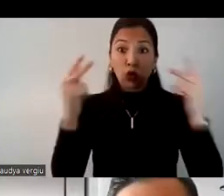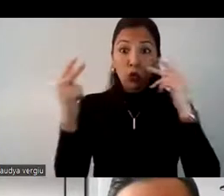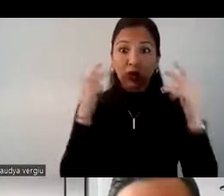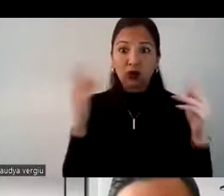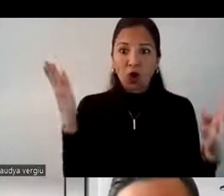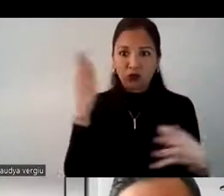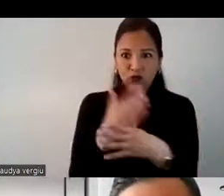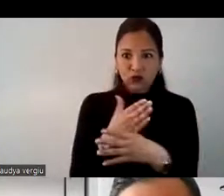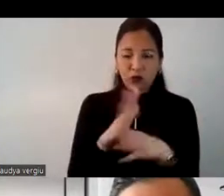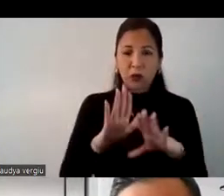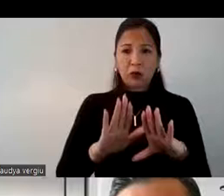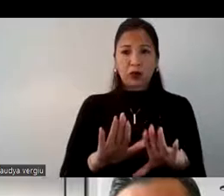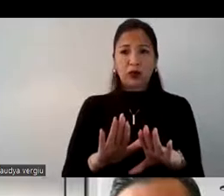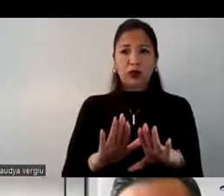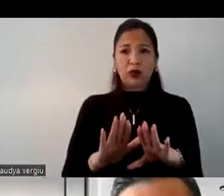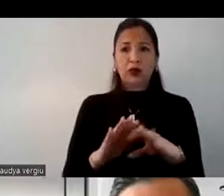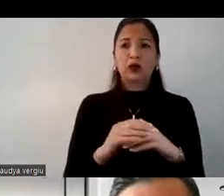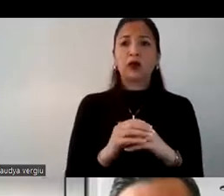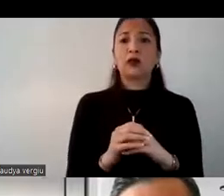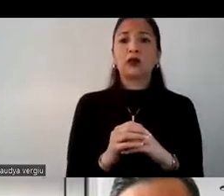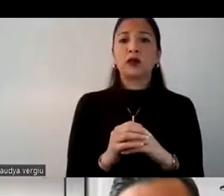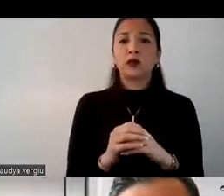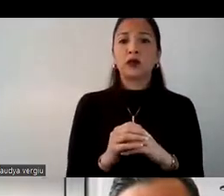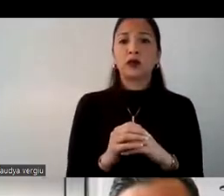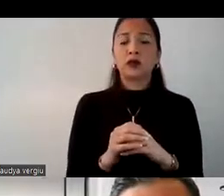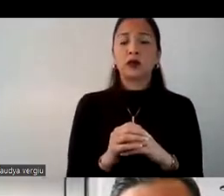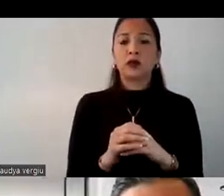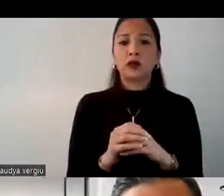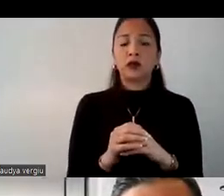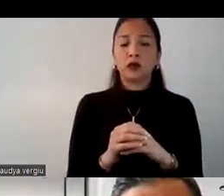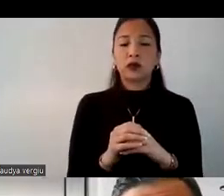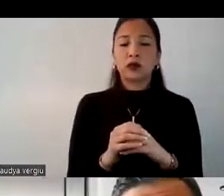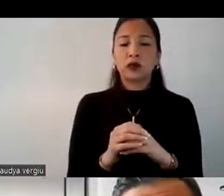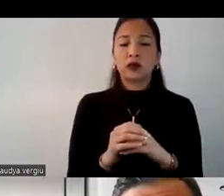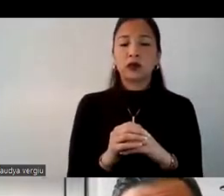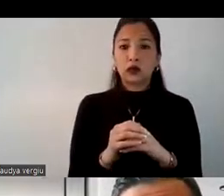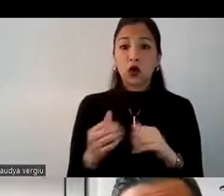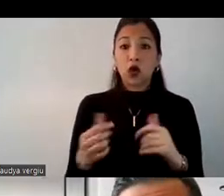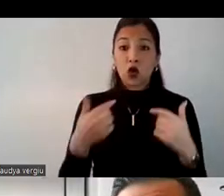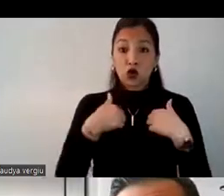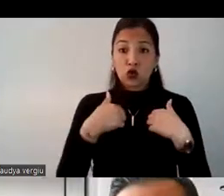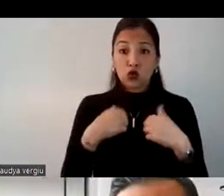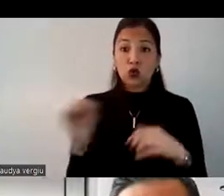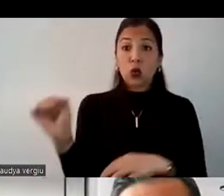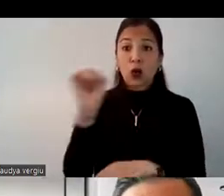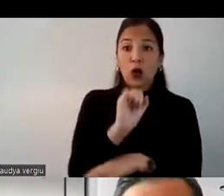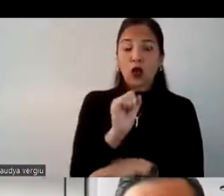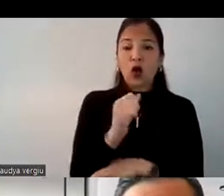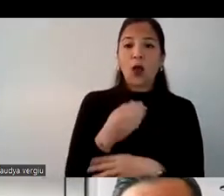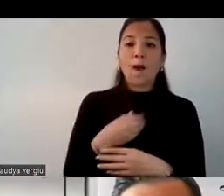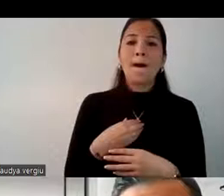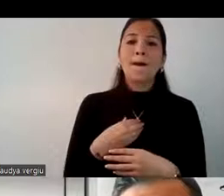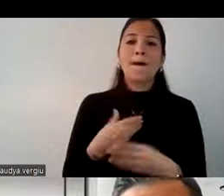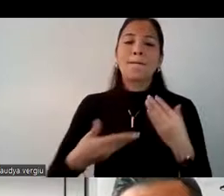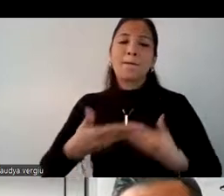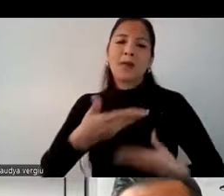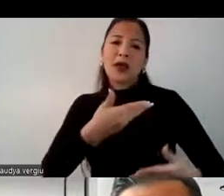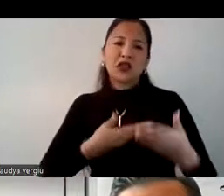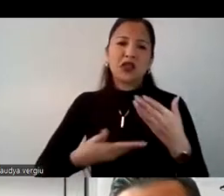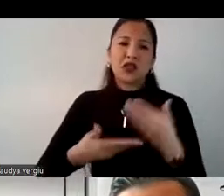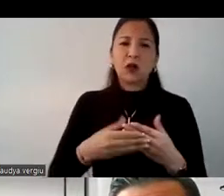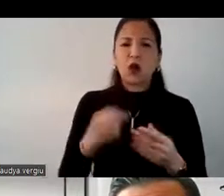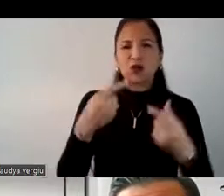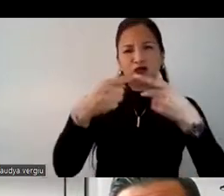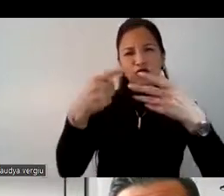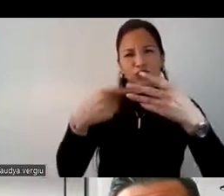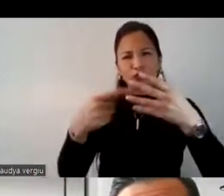haya detenido en en Ecuador, ¿No? Nosotros hemos participado en muchas actividades